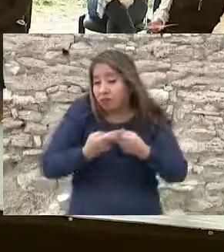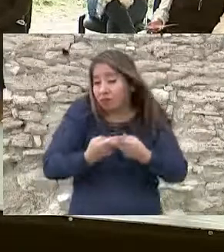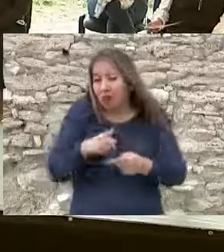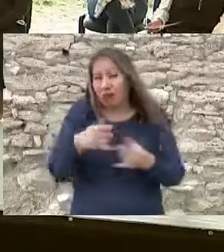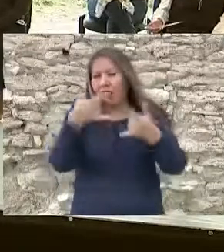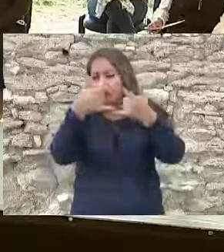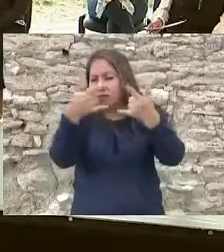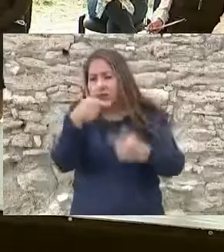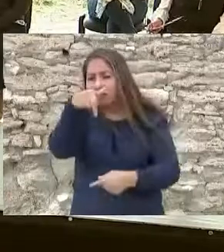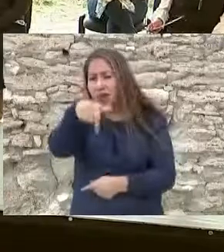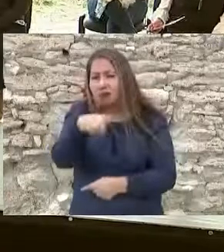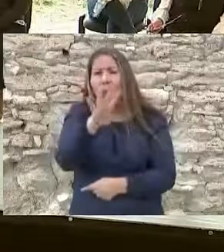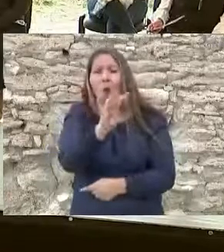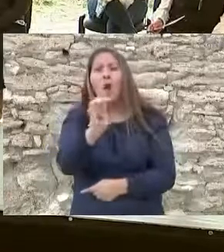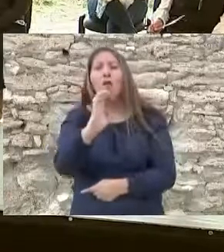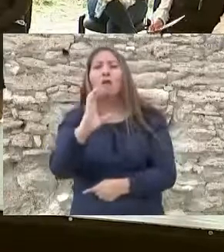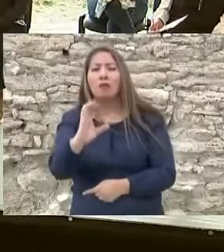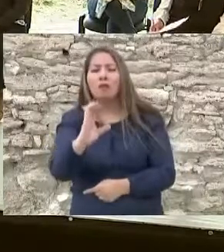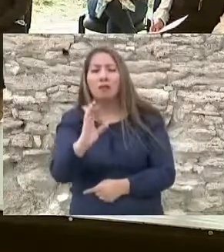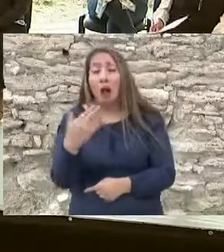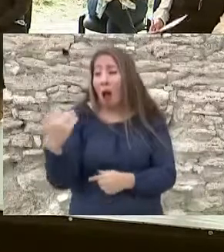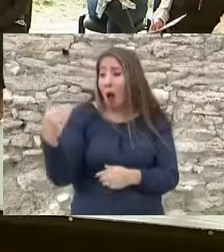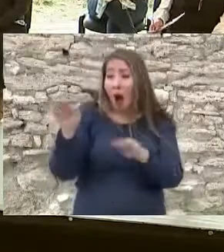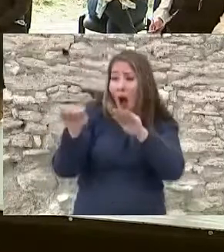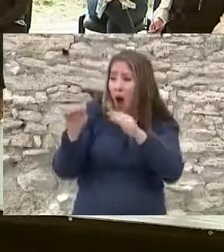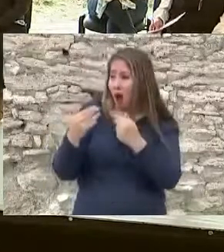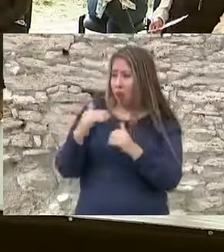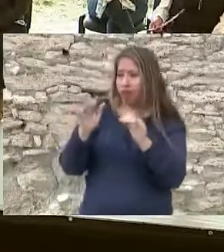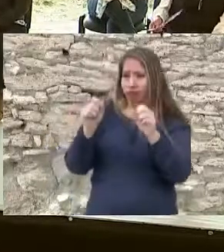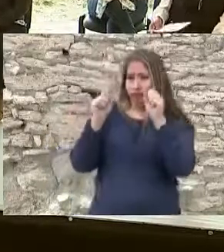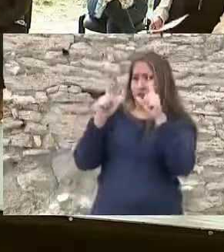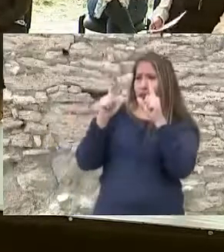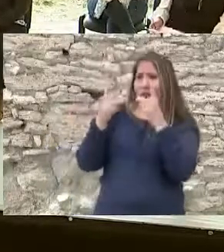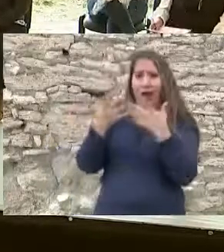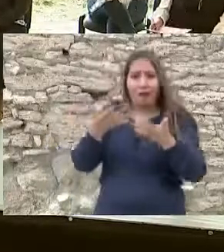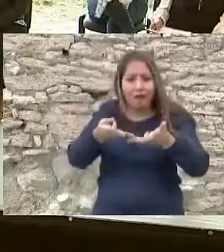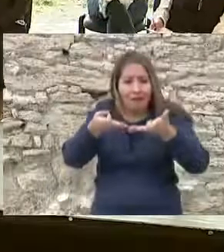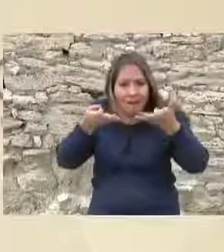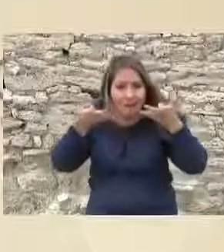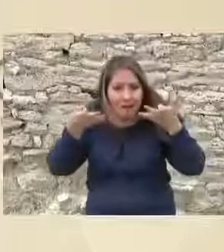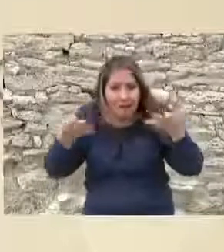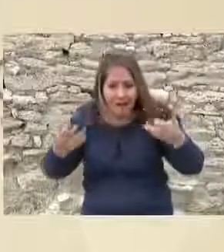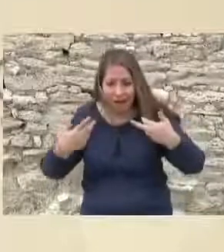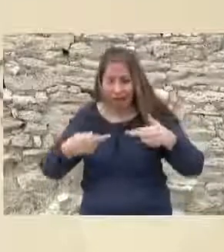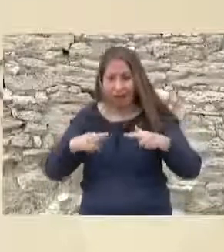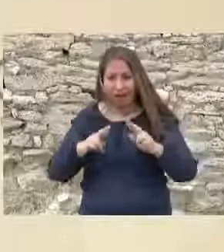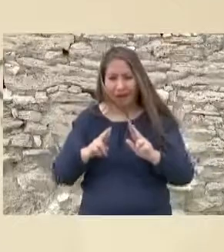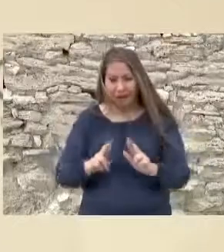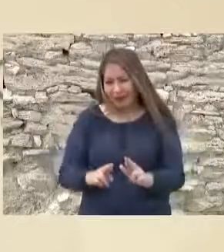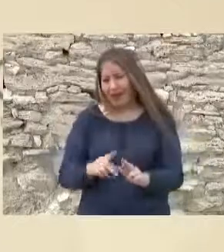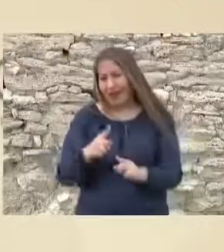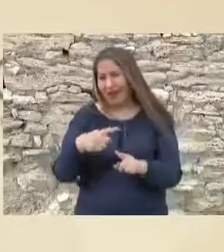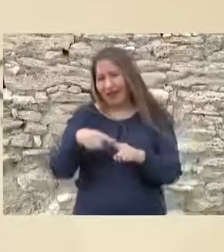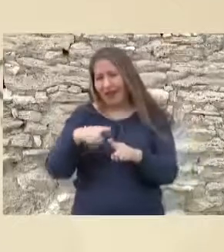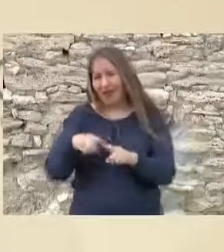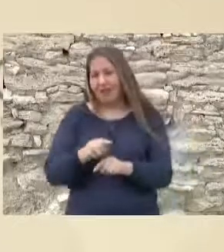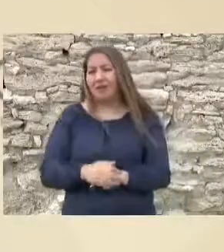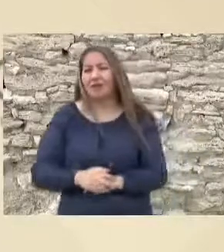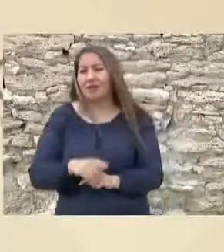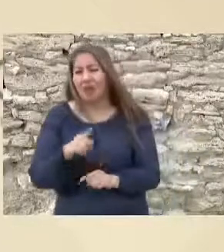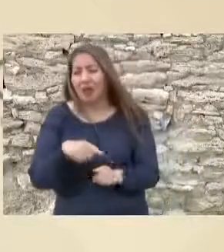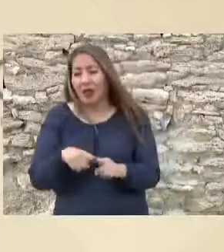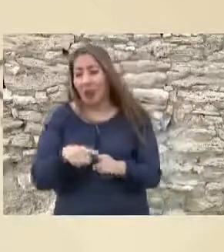La historia de Cuatrociénegas llama la atención porque su territorio representa una avanzada tardía por el septentrion